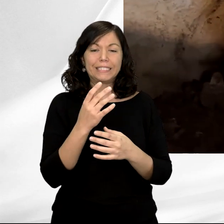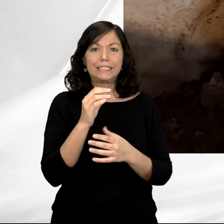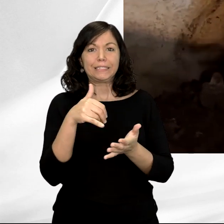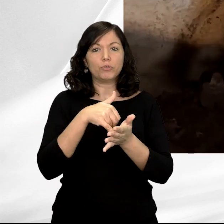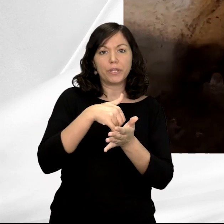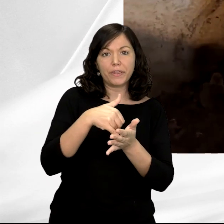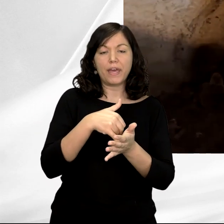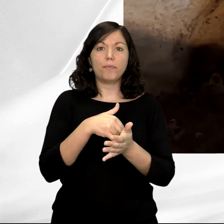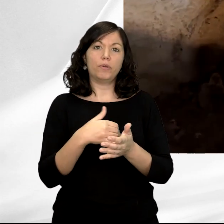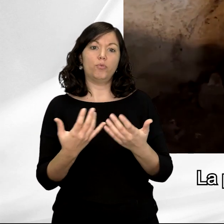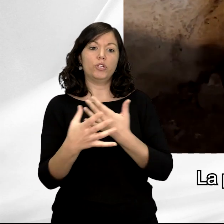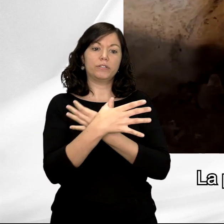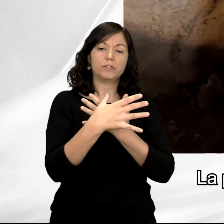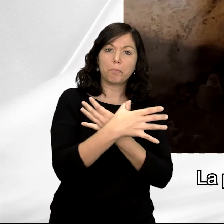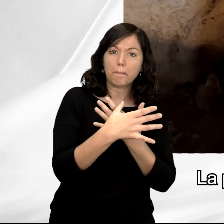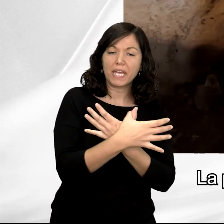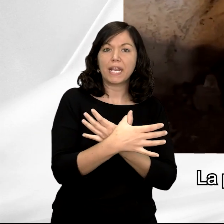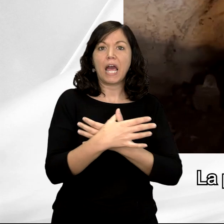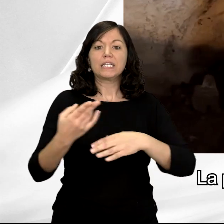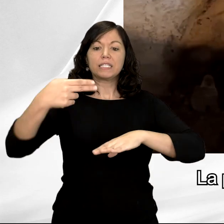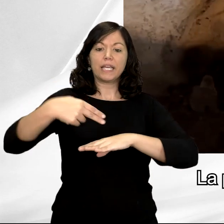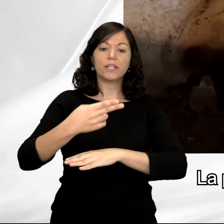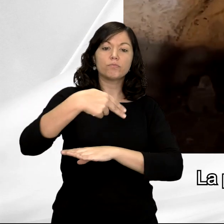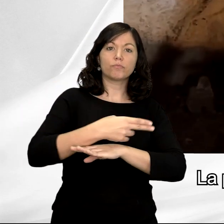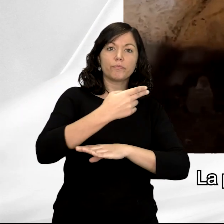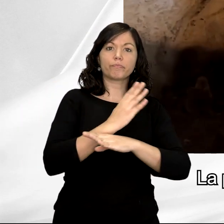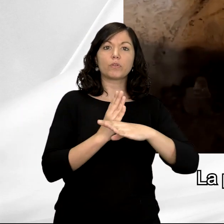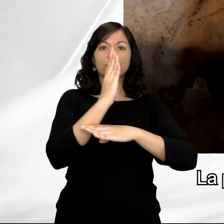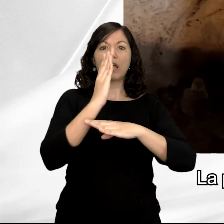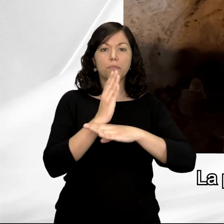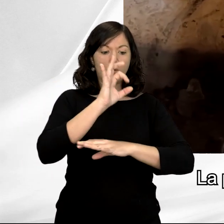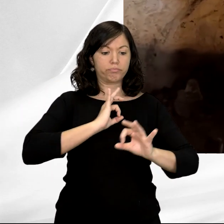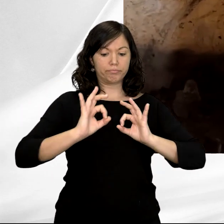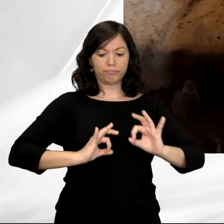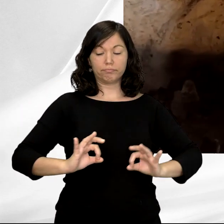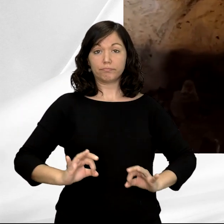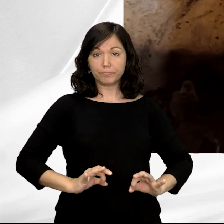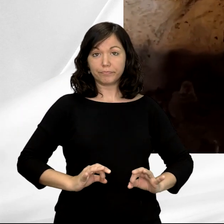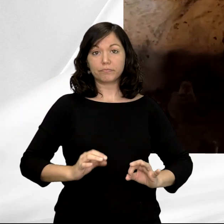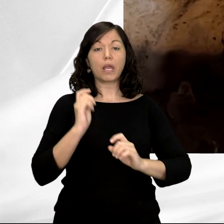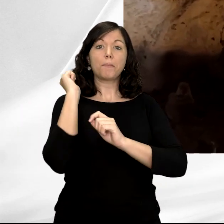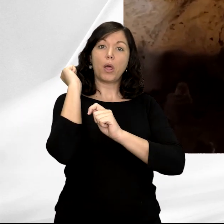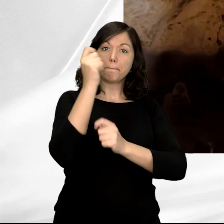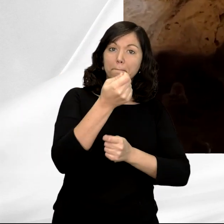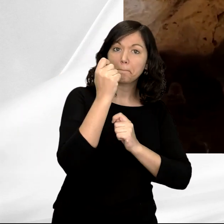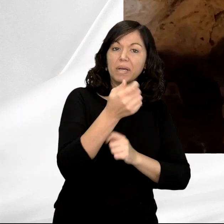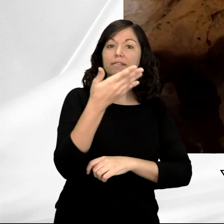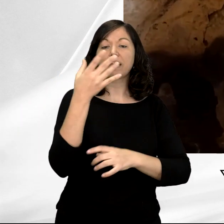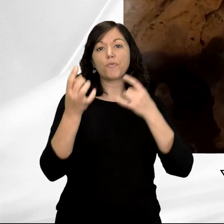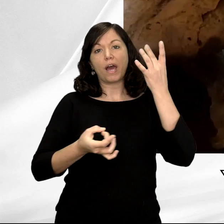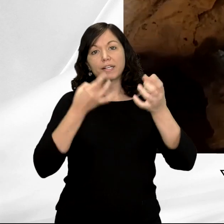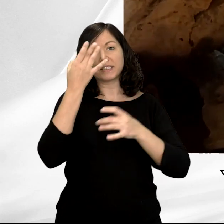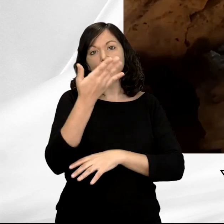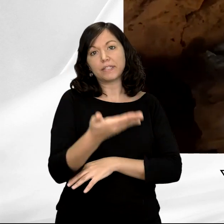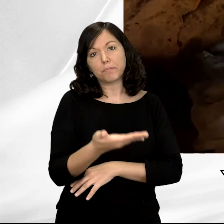trucha, de salmón, junto con la presencia de arpones nos indica que la pesca era una actividad también relevante, y